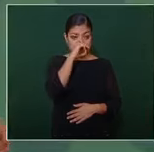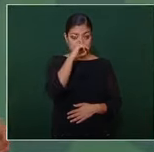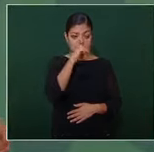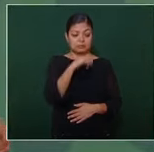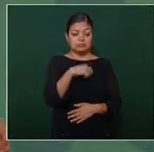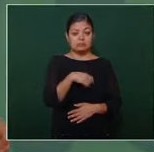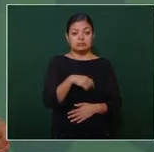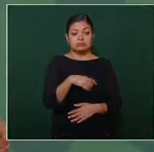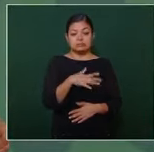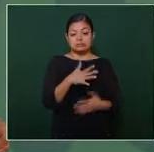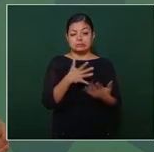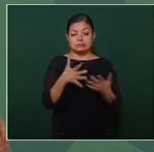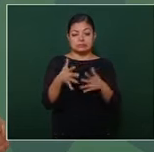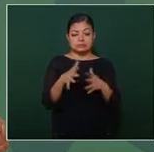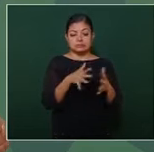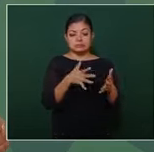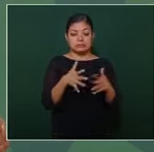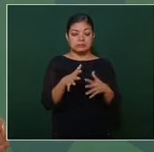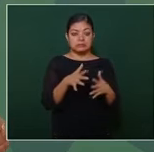a más